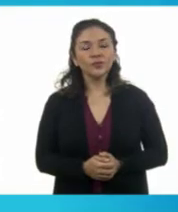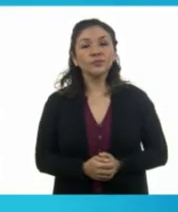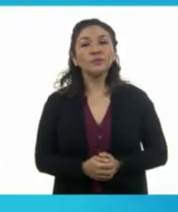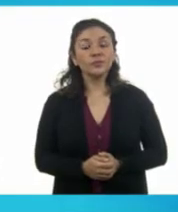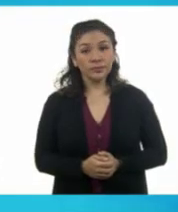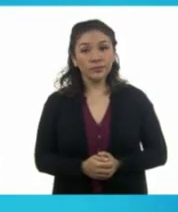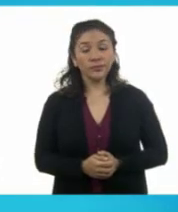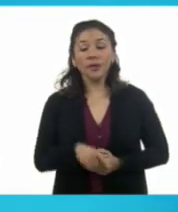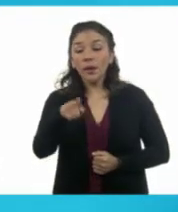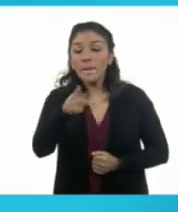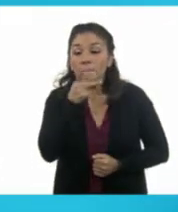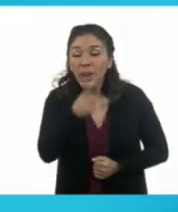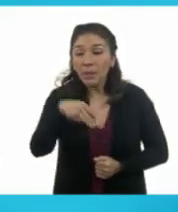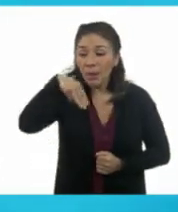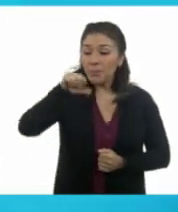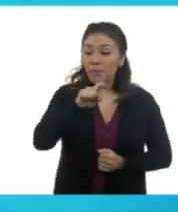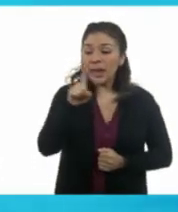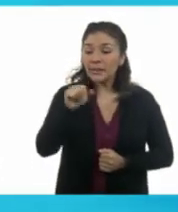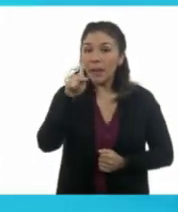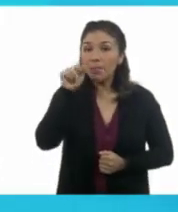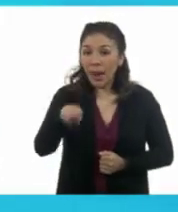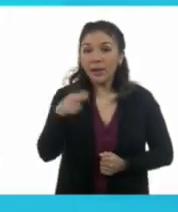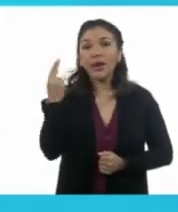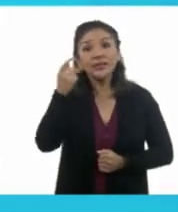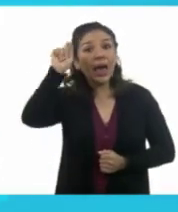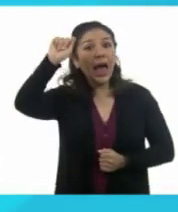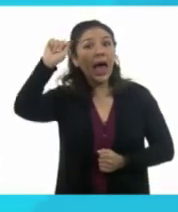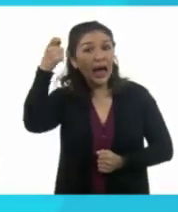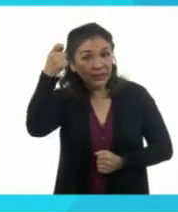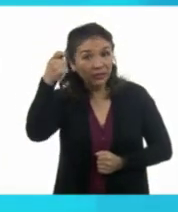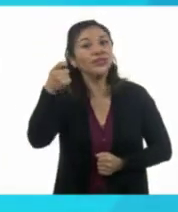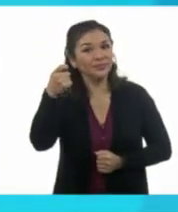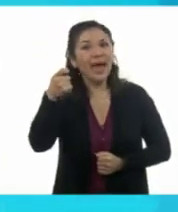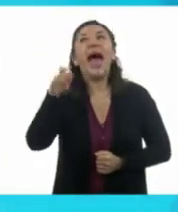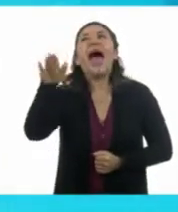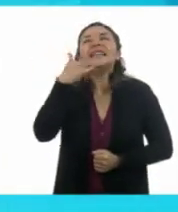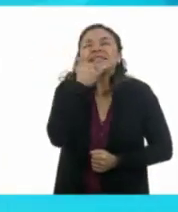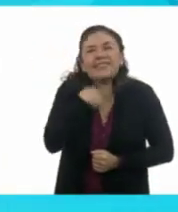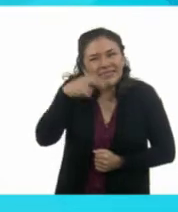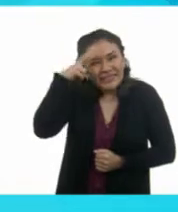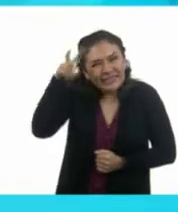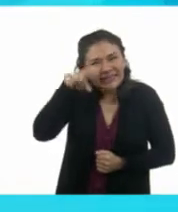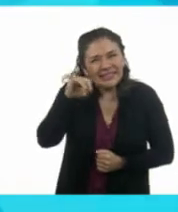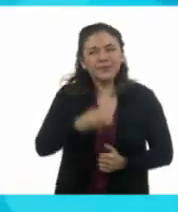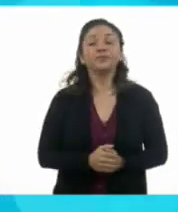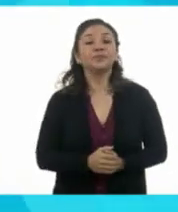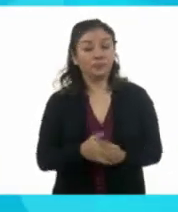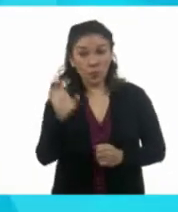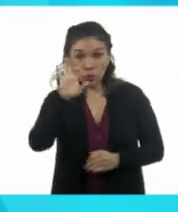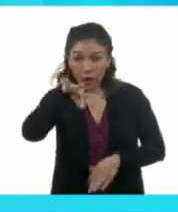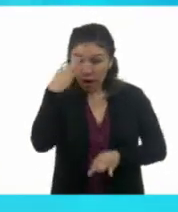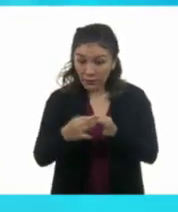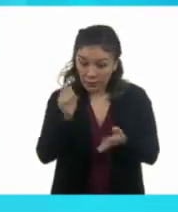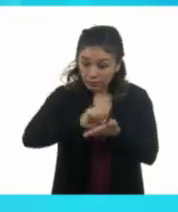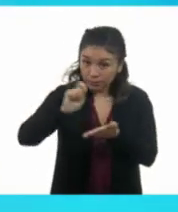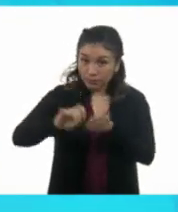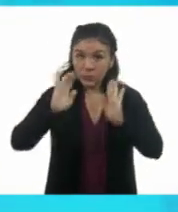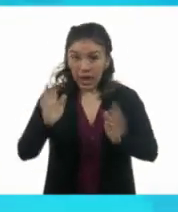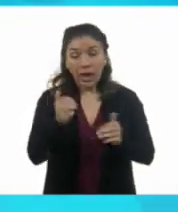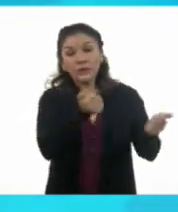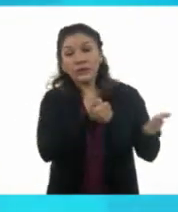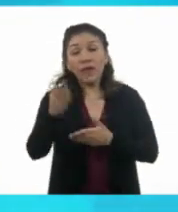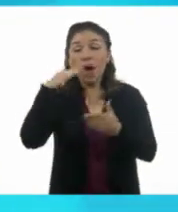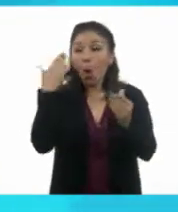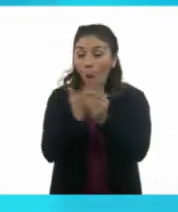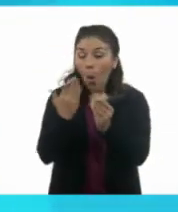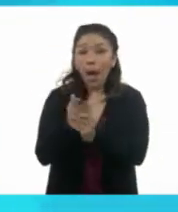Mazapán lleva acento, porras. Ya sabía. Ya sabía. Muchachos, cuando acaben con sus cuestionarios, llevan las